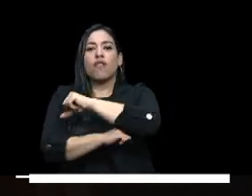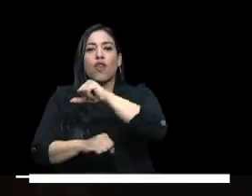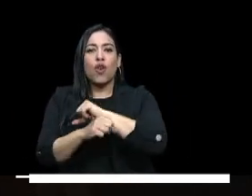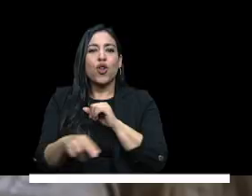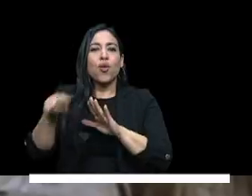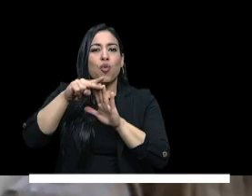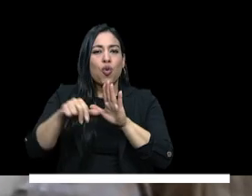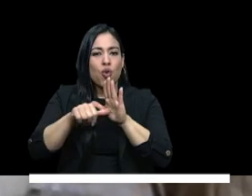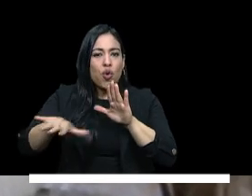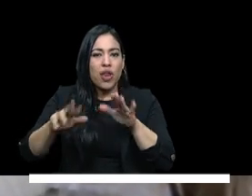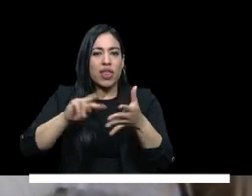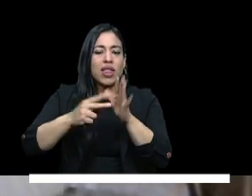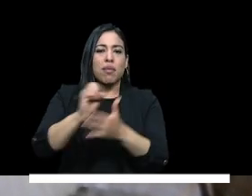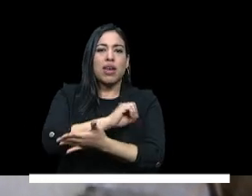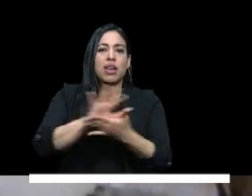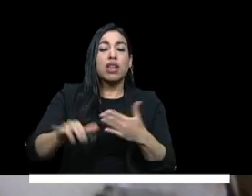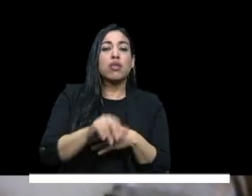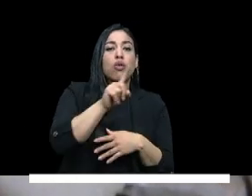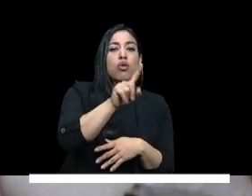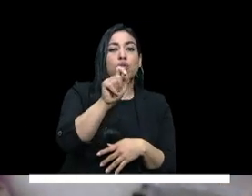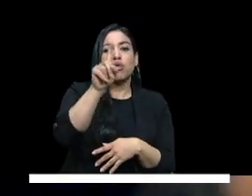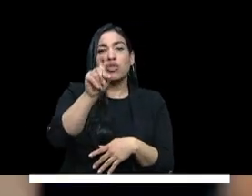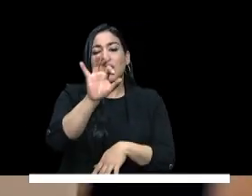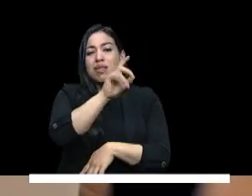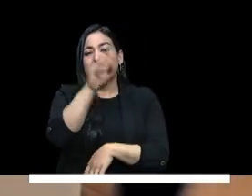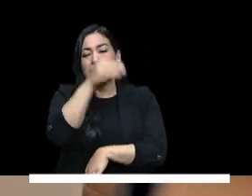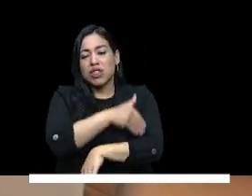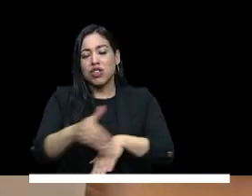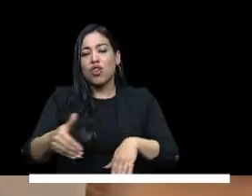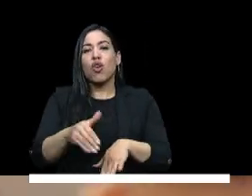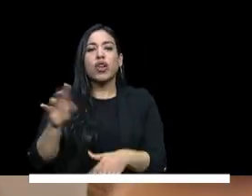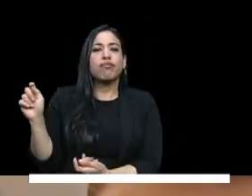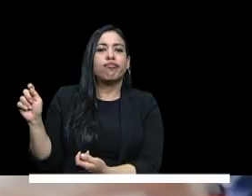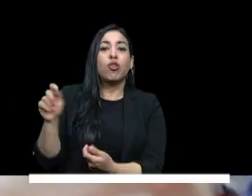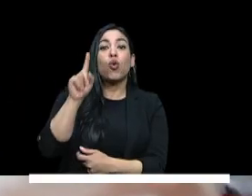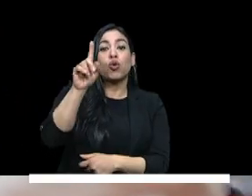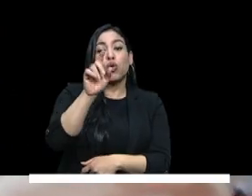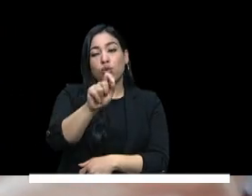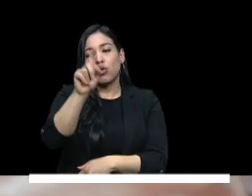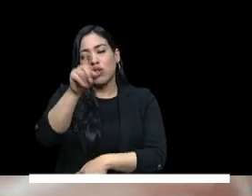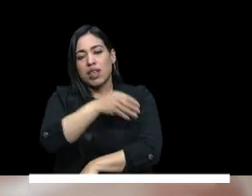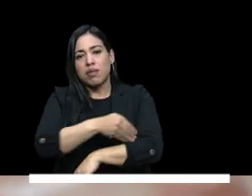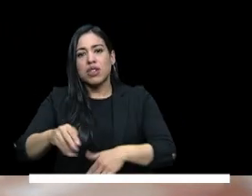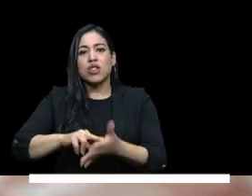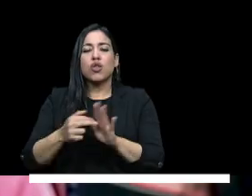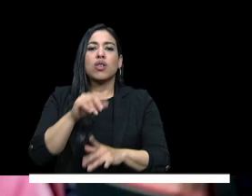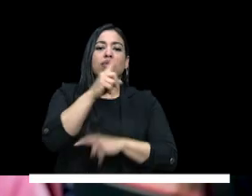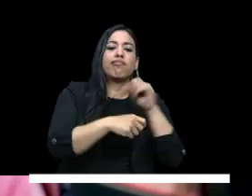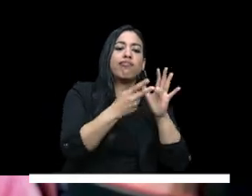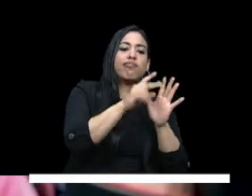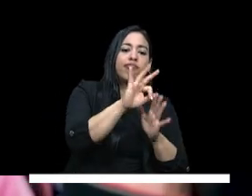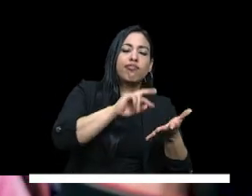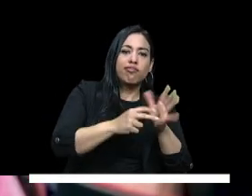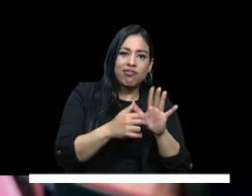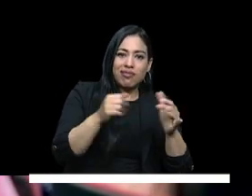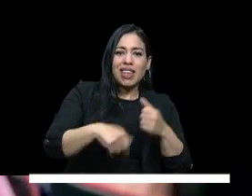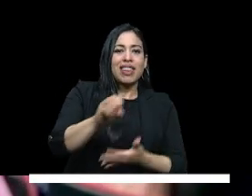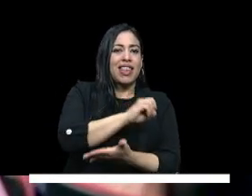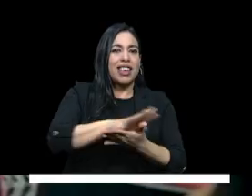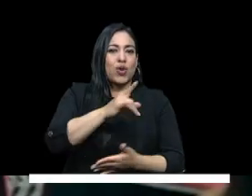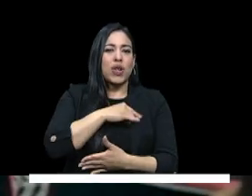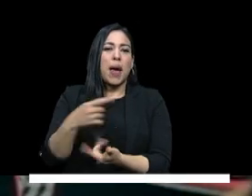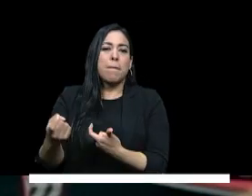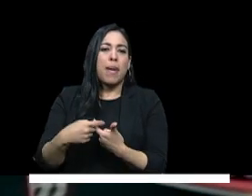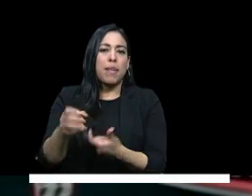política de gratuidad son más de 1.6 billones de pesos que fueron dispuestos en 2023 para apalancar la política de gratuidad